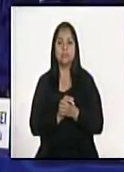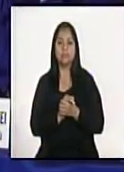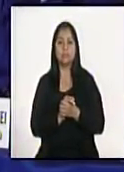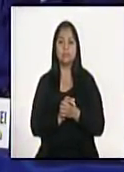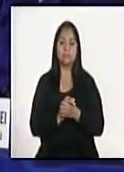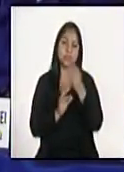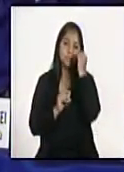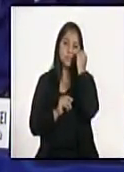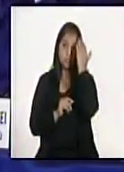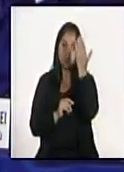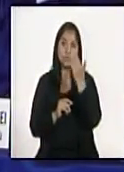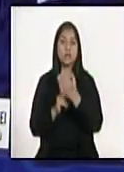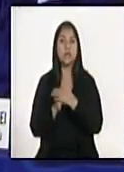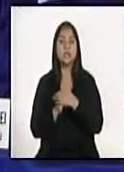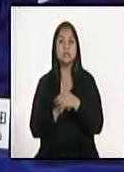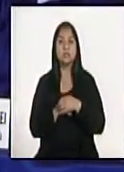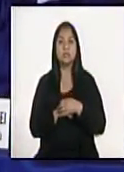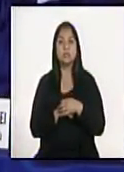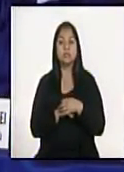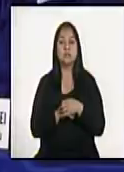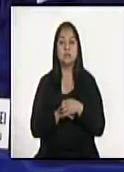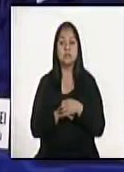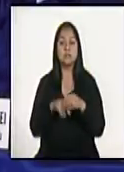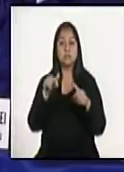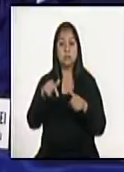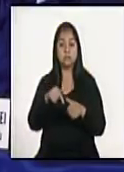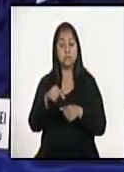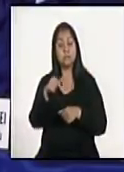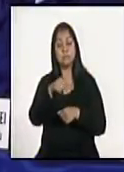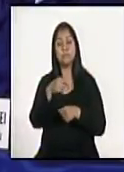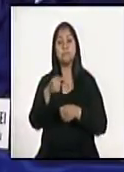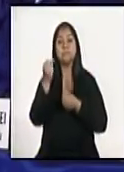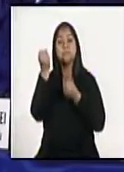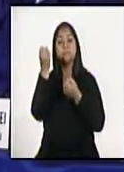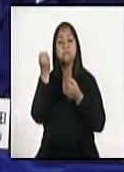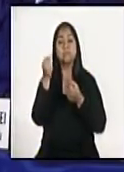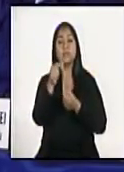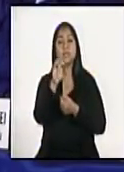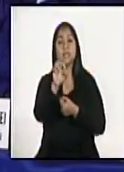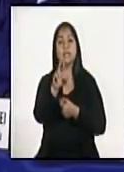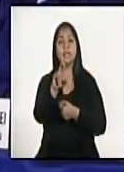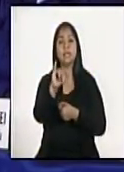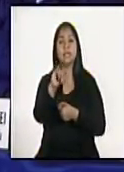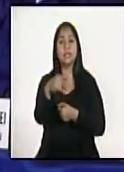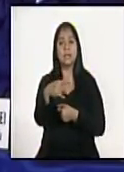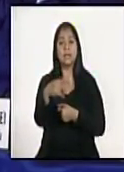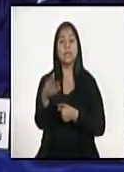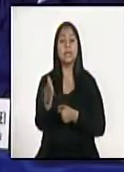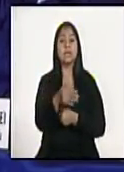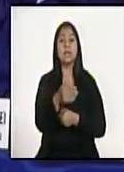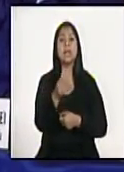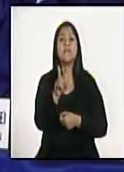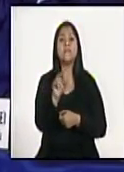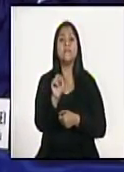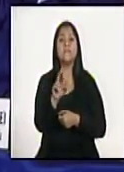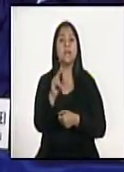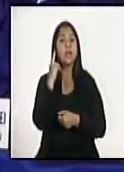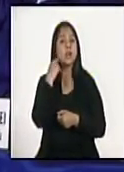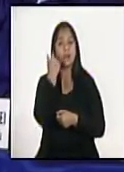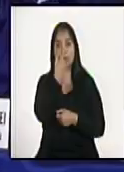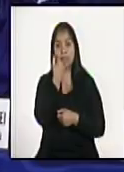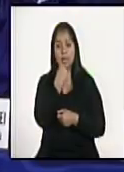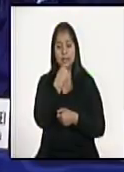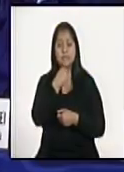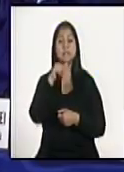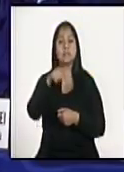Muchas gracias, señor Recinos. Entonces, es el momento de escuchar a Erick Armando Vargas como superintendente